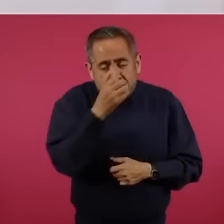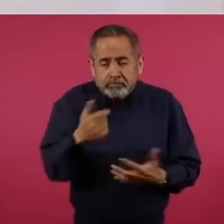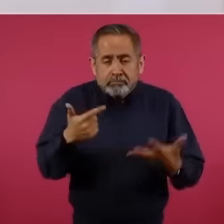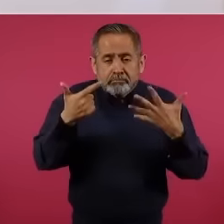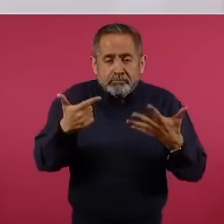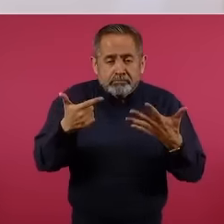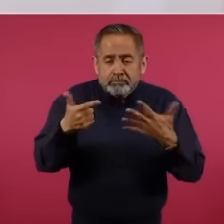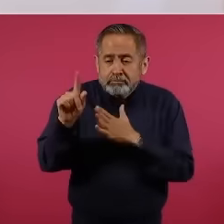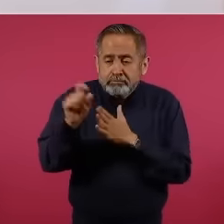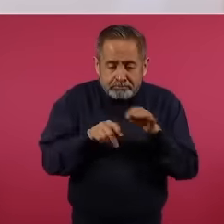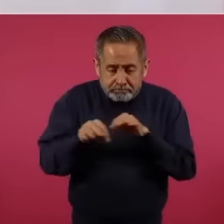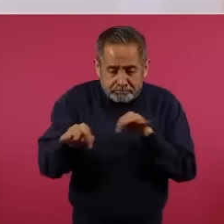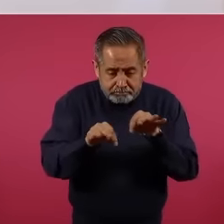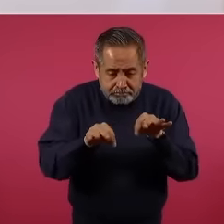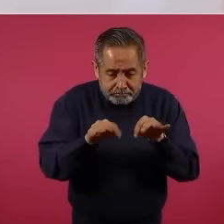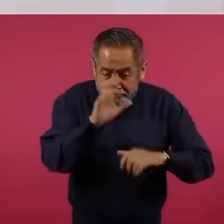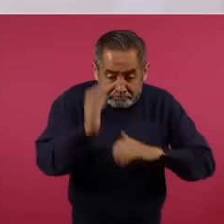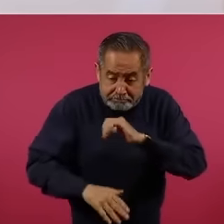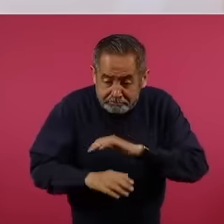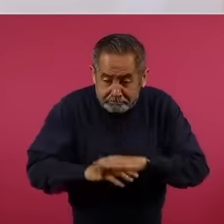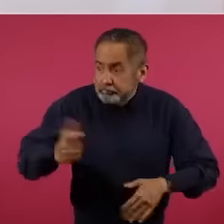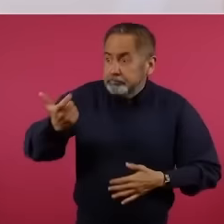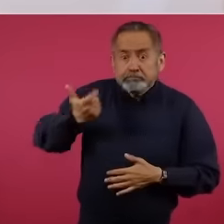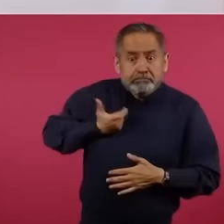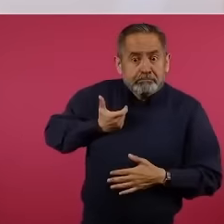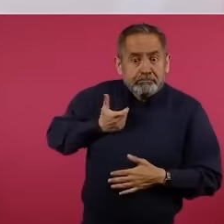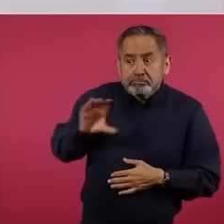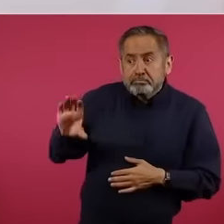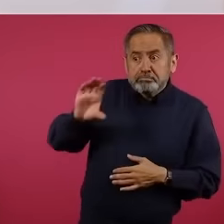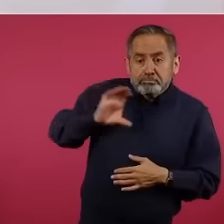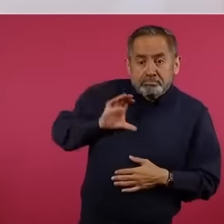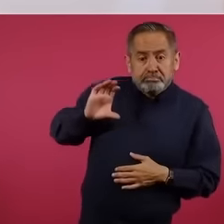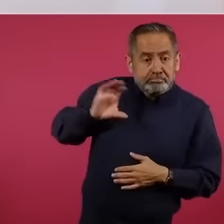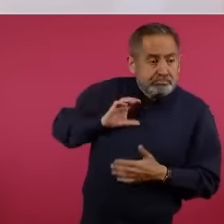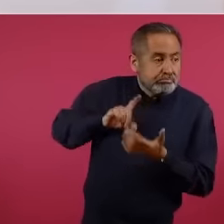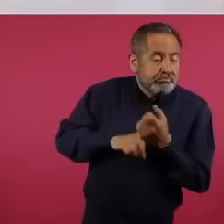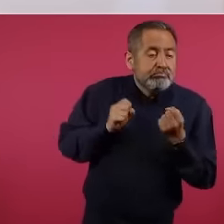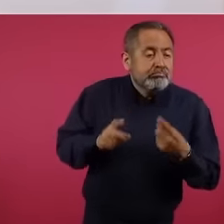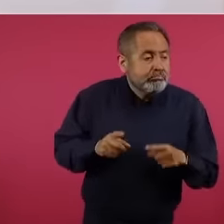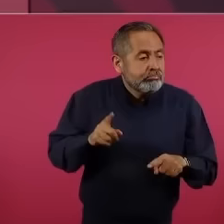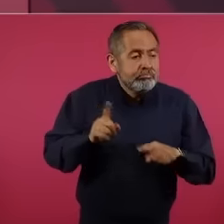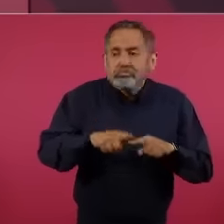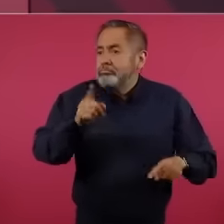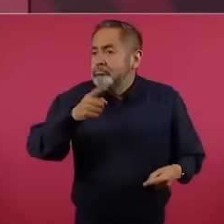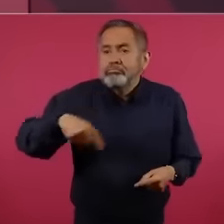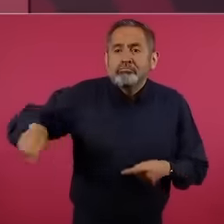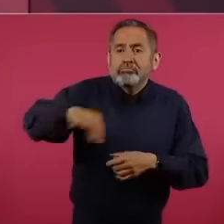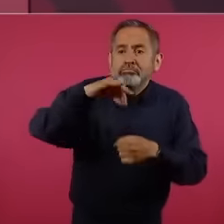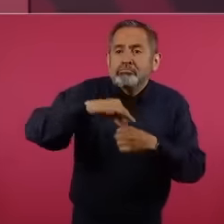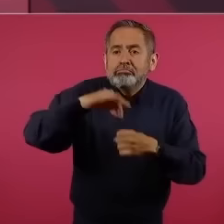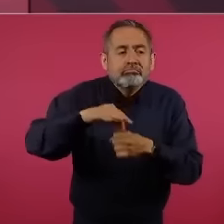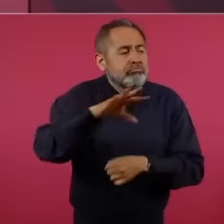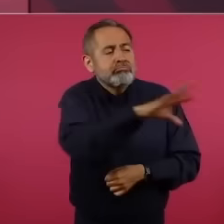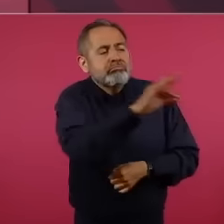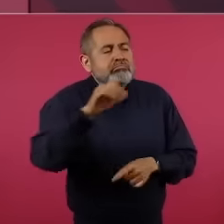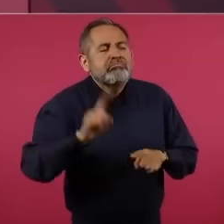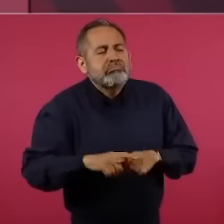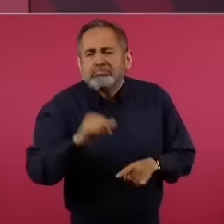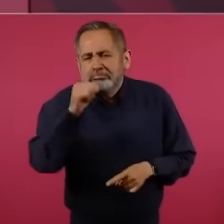y que no lo eligió nadie más que Salina?